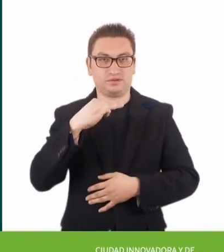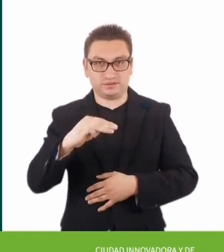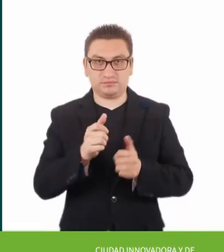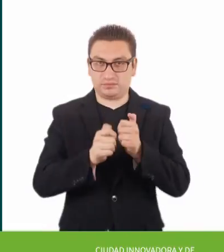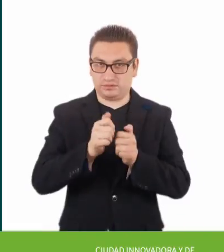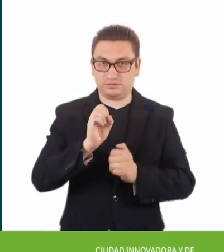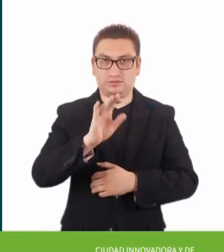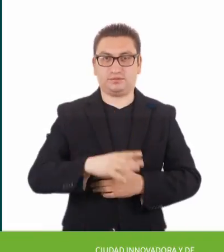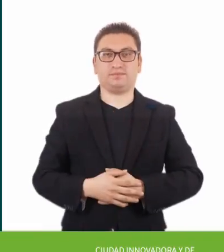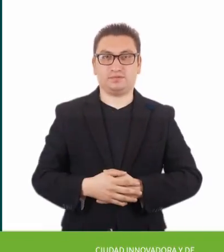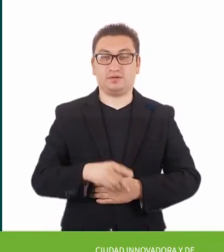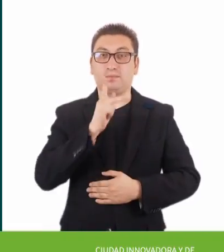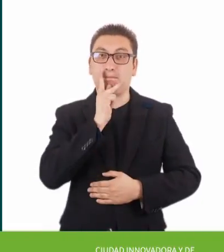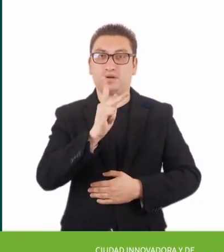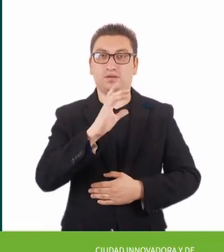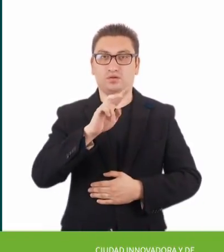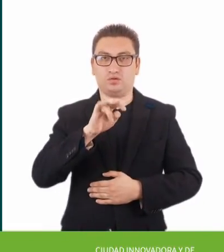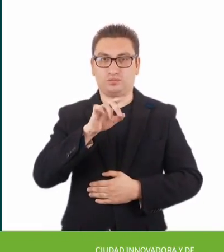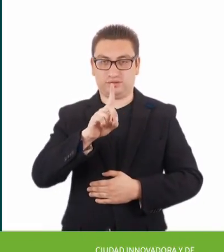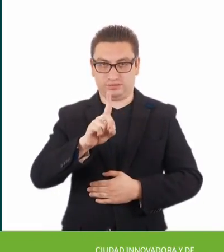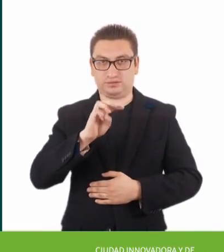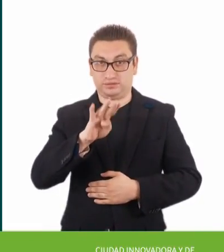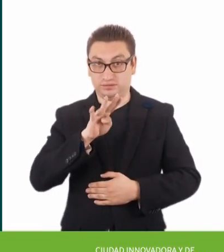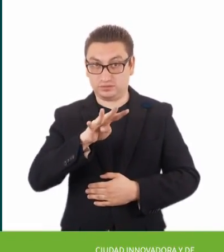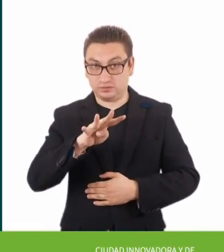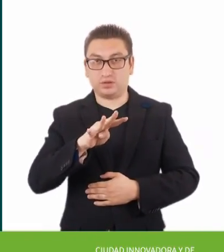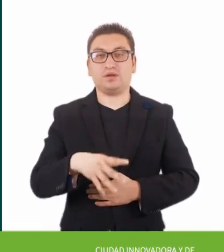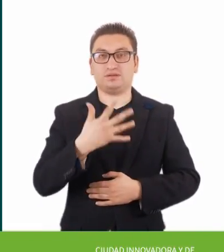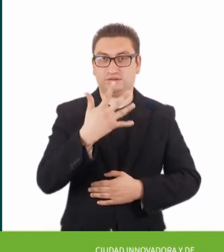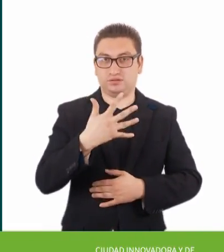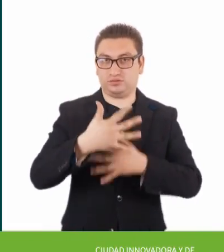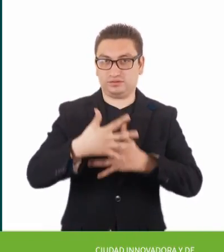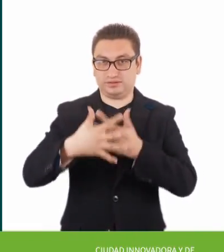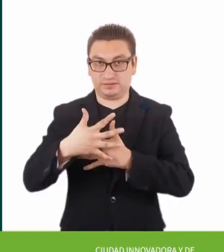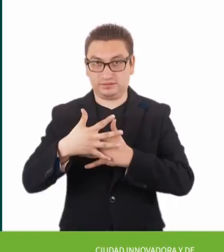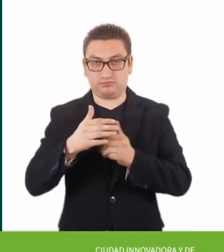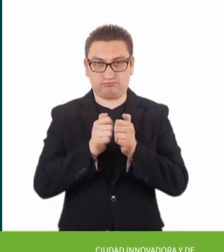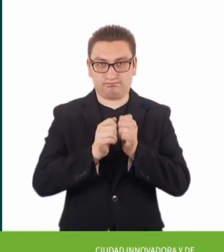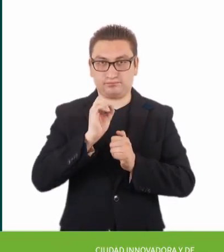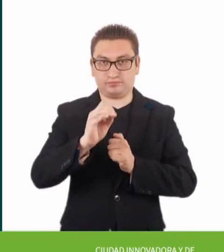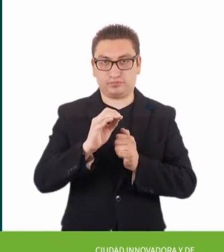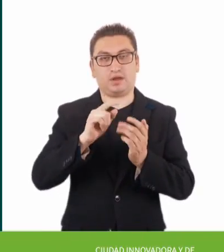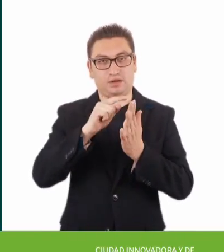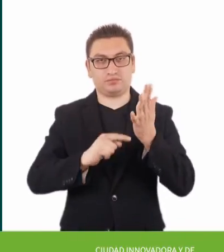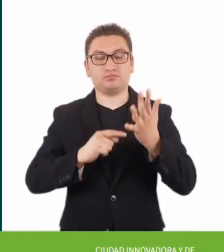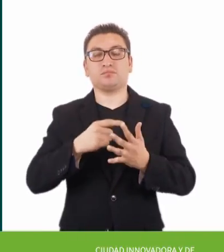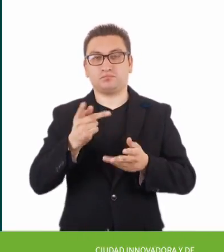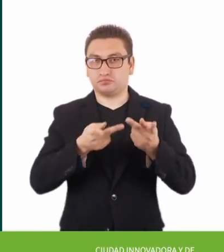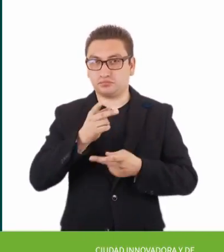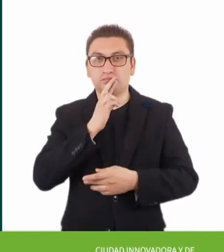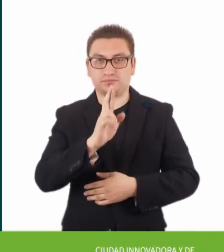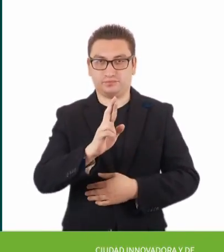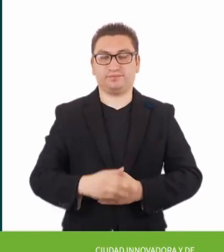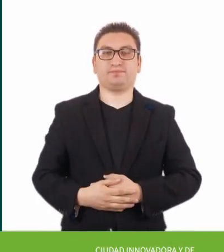vía mensaje de texto SMS enviando la palabra COVID-19 al 51515 y respondiendo el